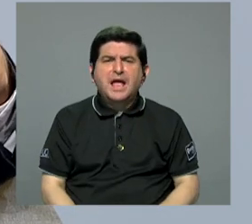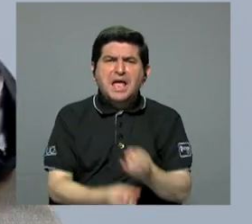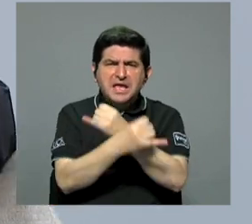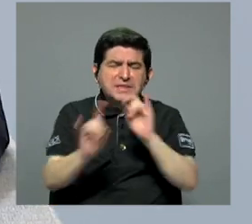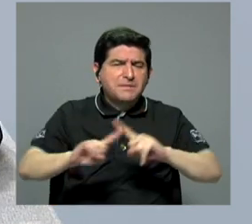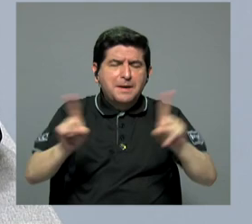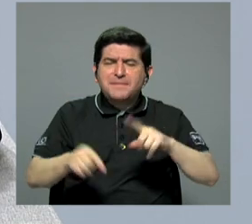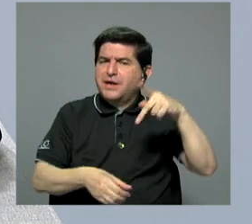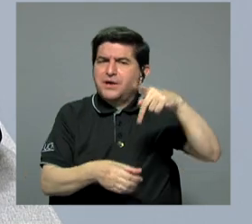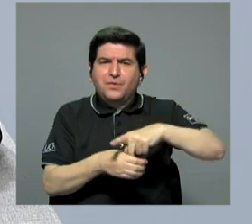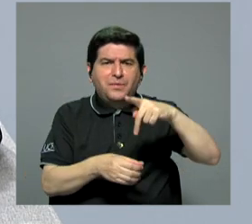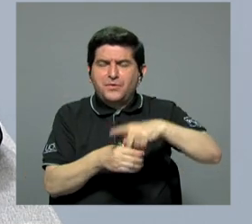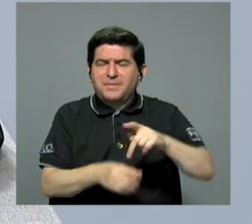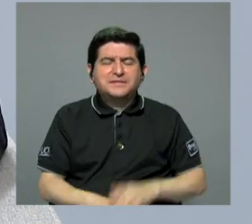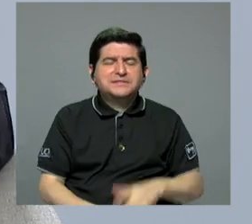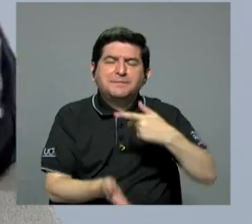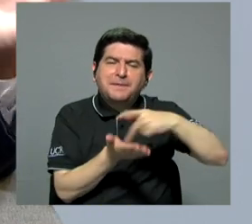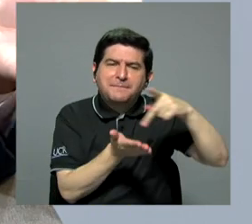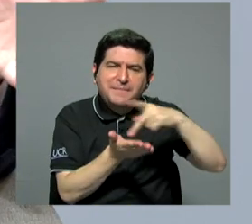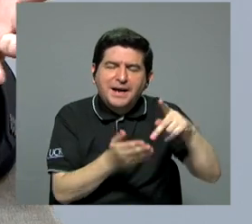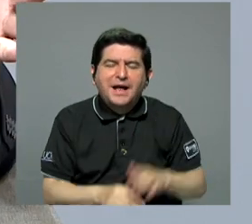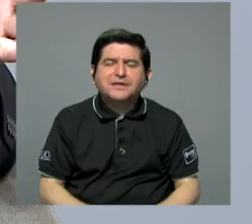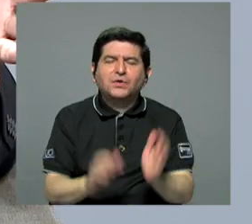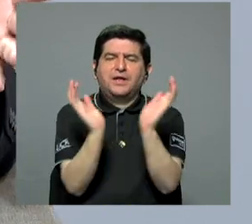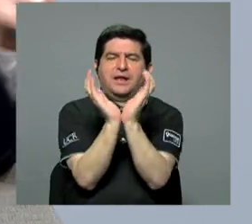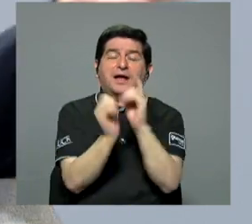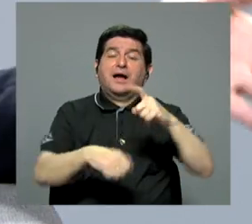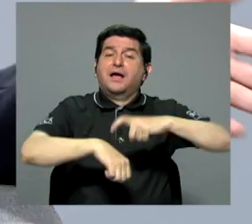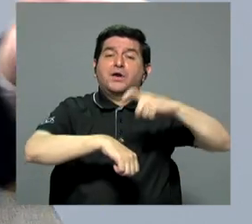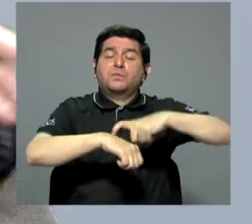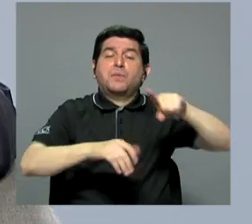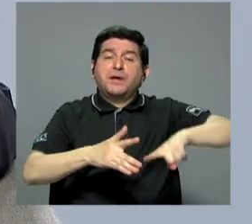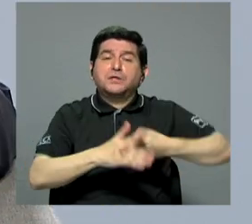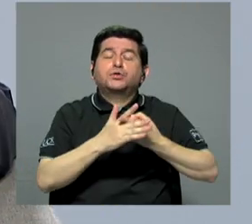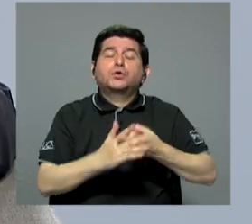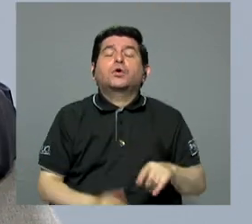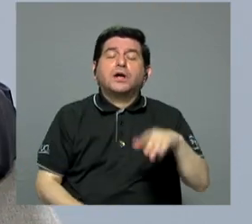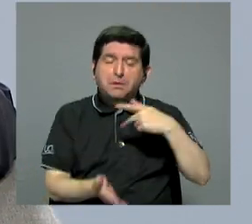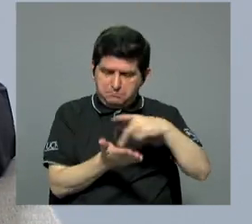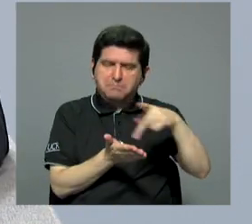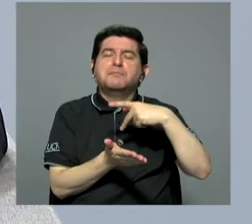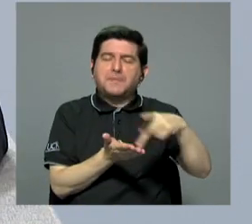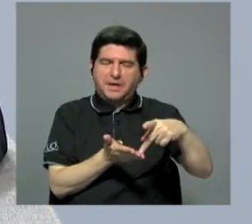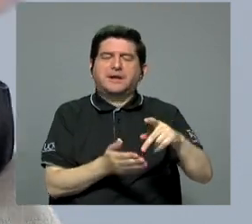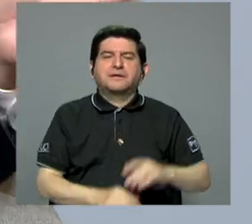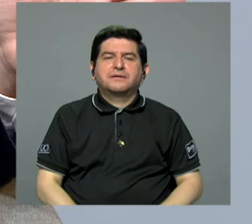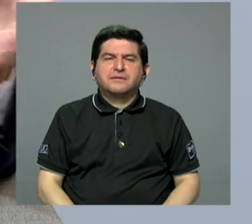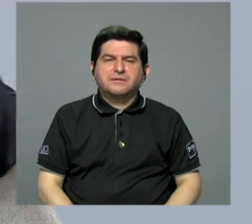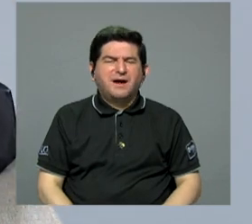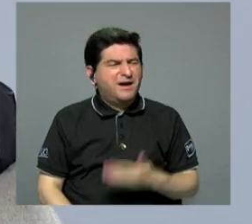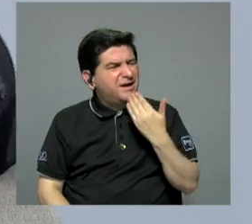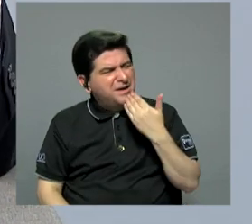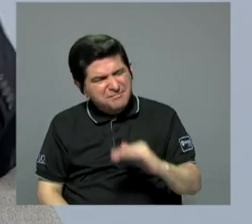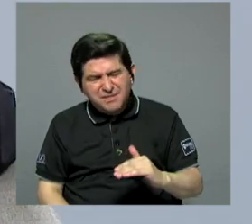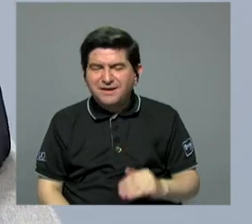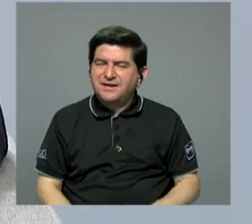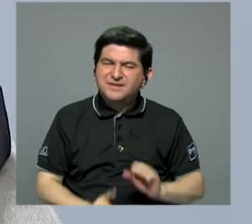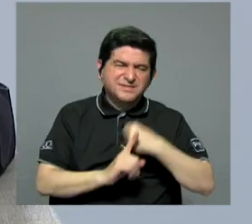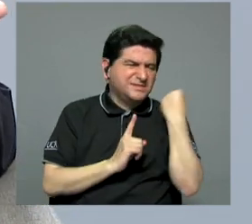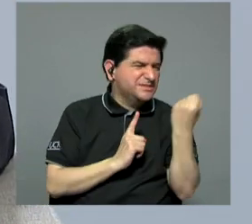pero no cotizan a la caja casalescense del Seguro Social. En un momento dado iniciaron su cotización. Les fue mal,